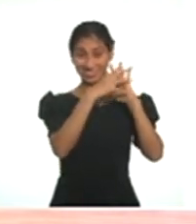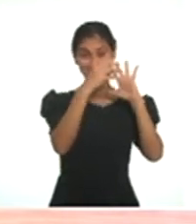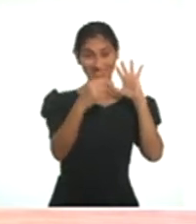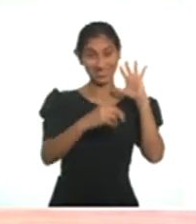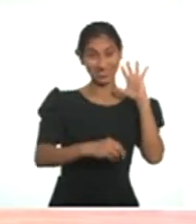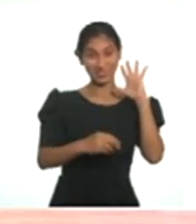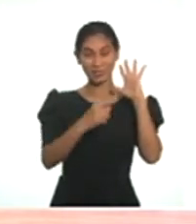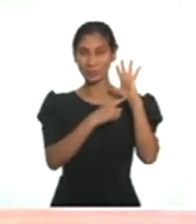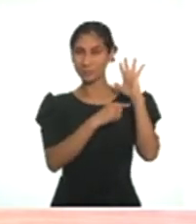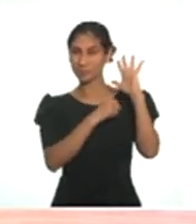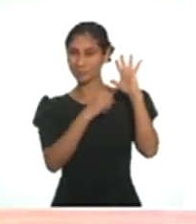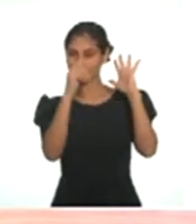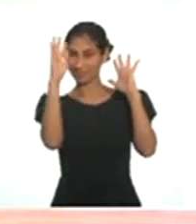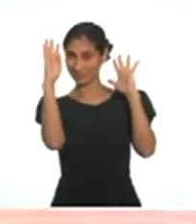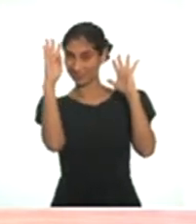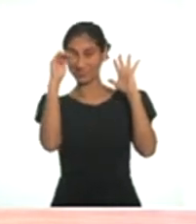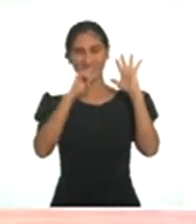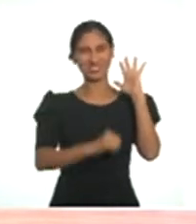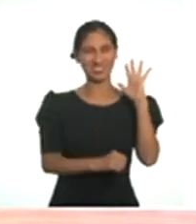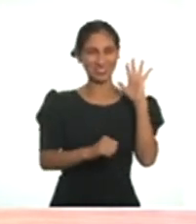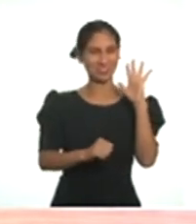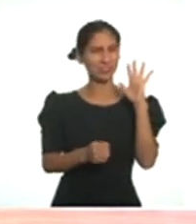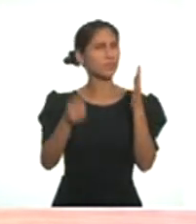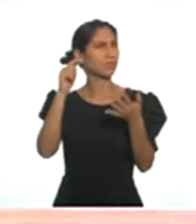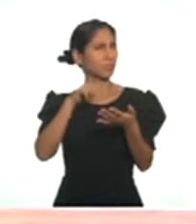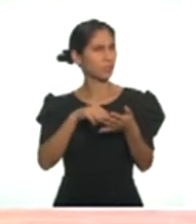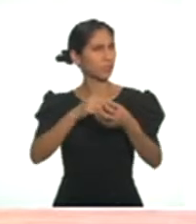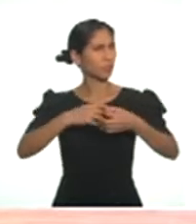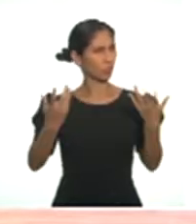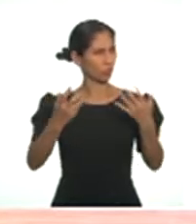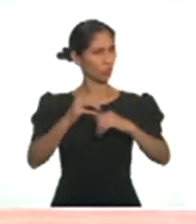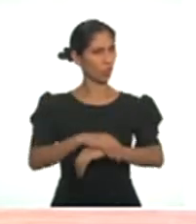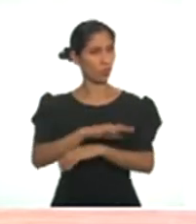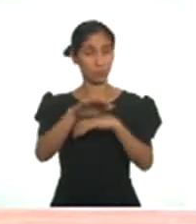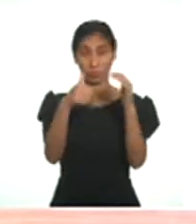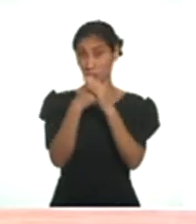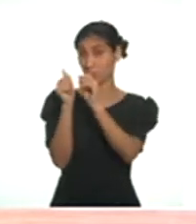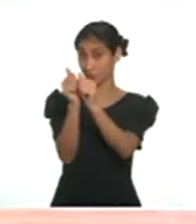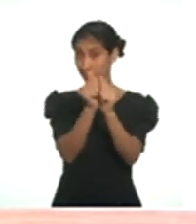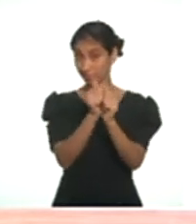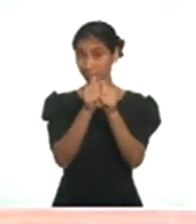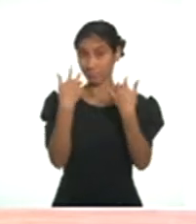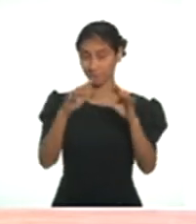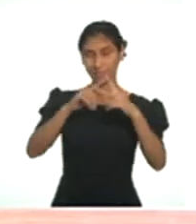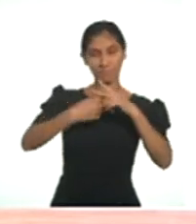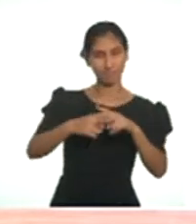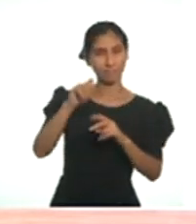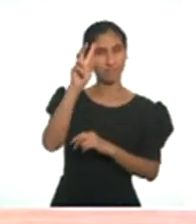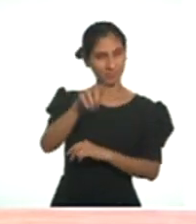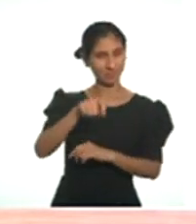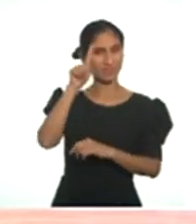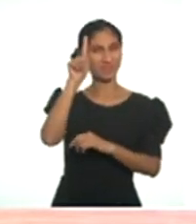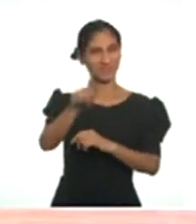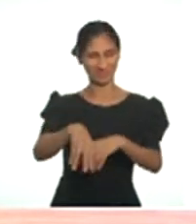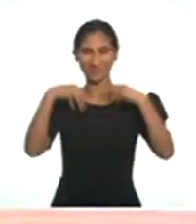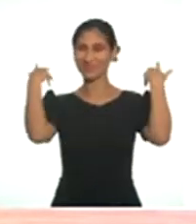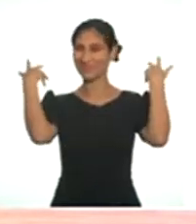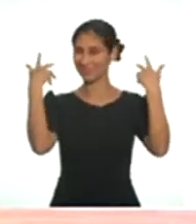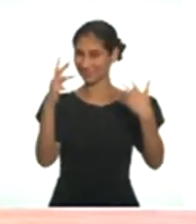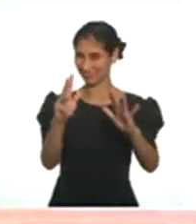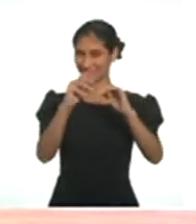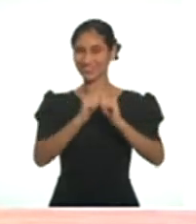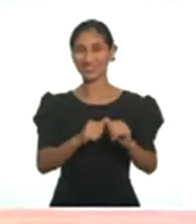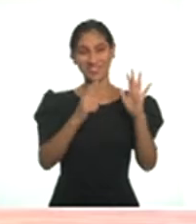el piso. Costado. miro. Y ahora vamos a realizar todo junto. Y empezamos. 3, 2,